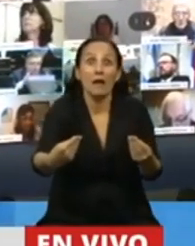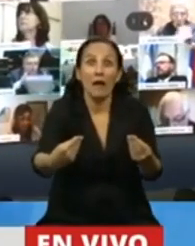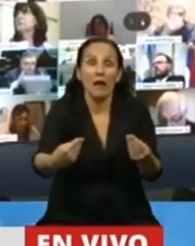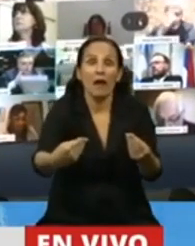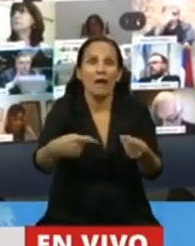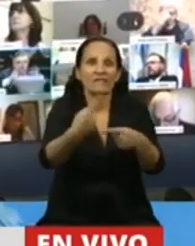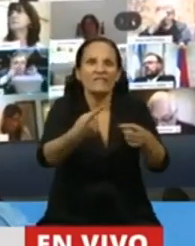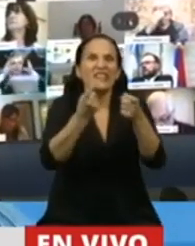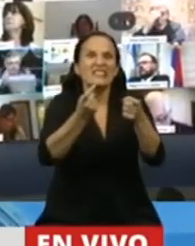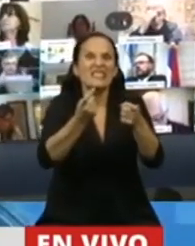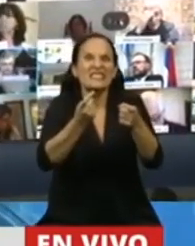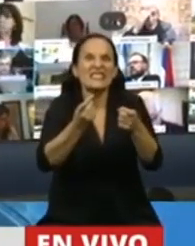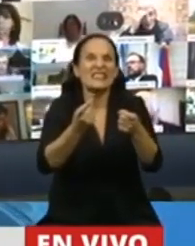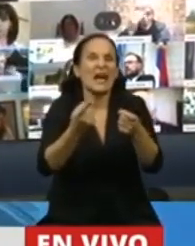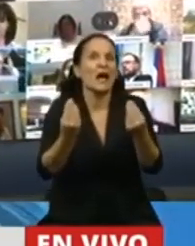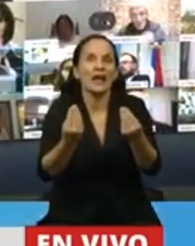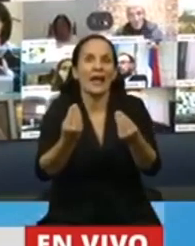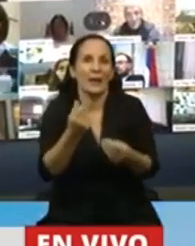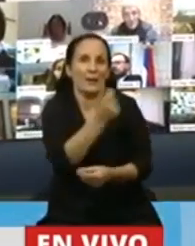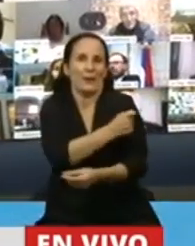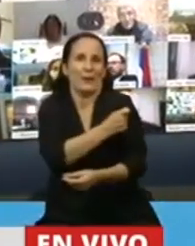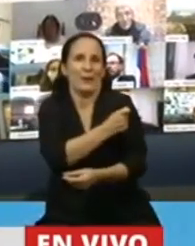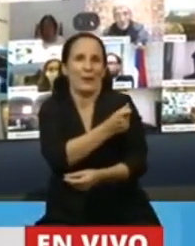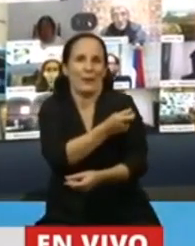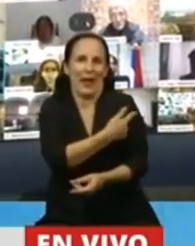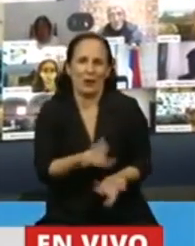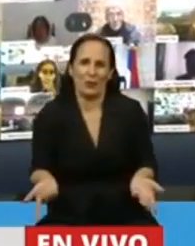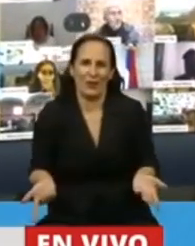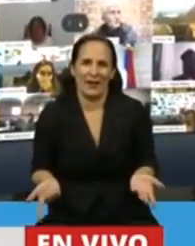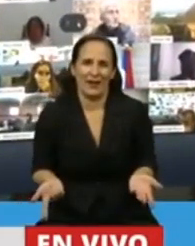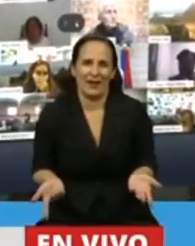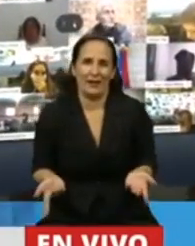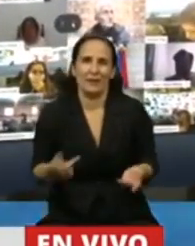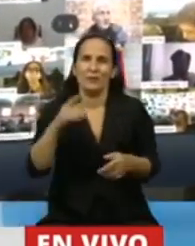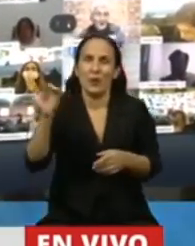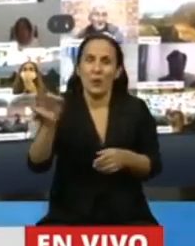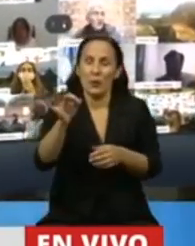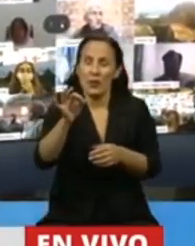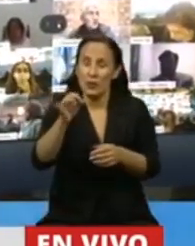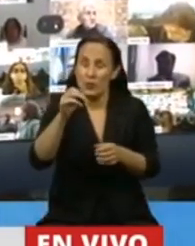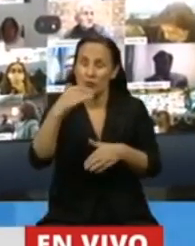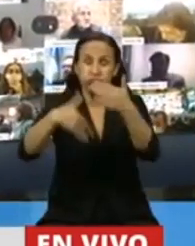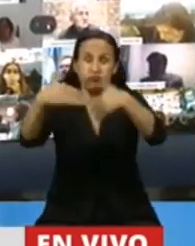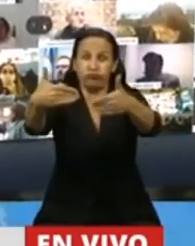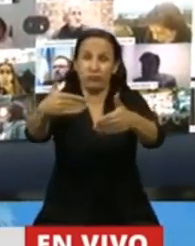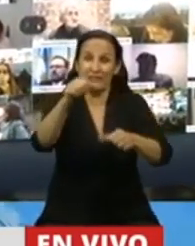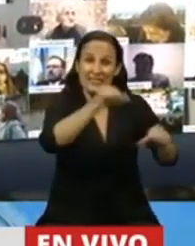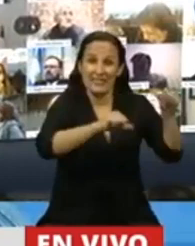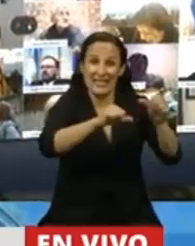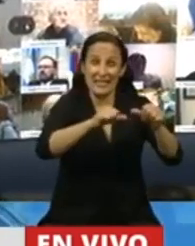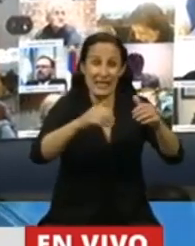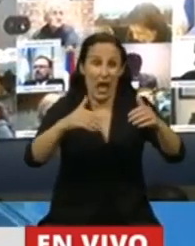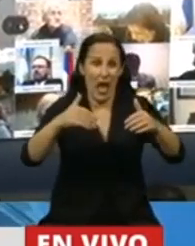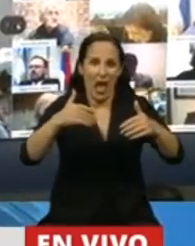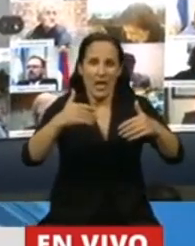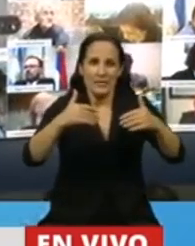que necesitamos que es la vacuna. El virus ha sido más rápido que la ciencia y va a más velocidad.